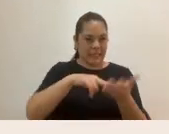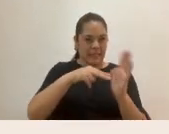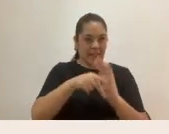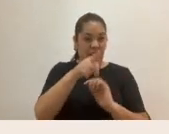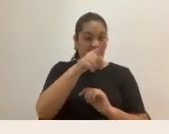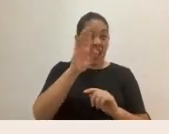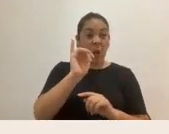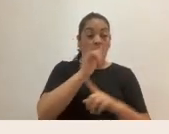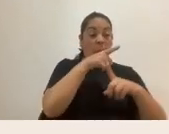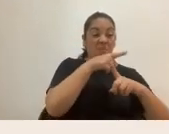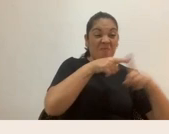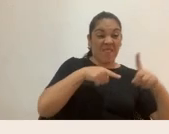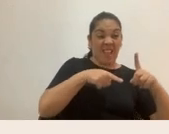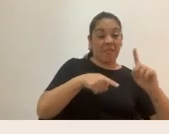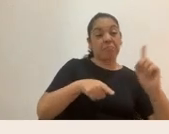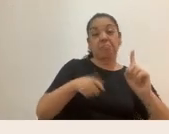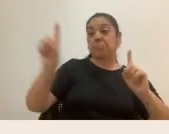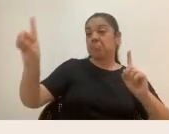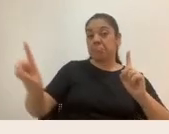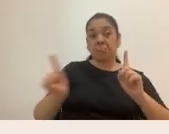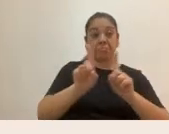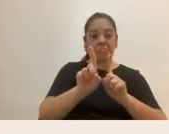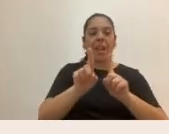¿Cuándo en realidad somos personas completas?